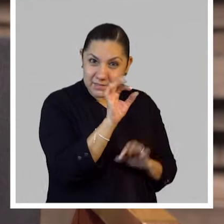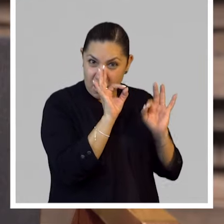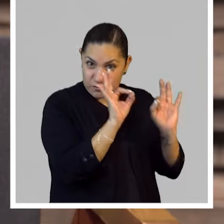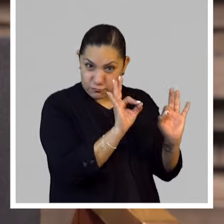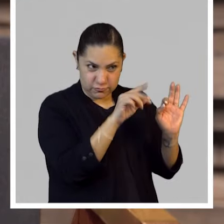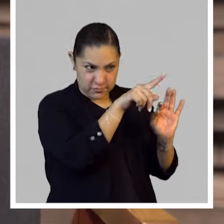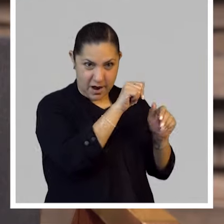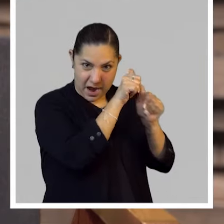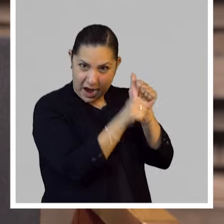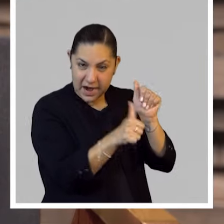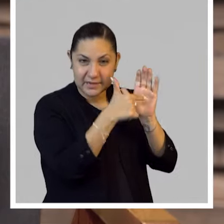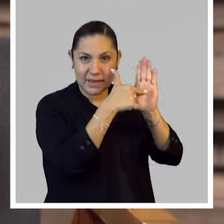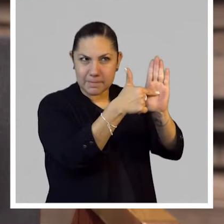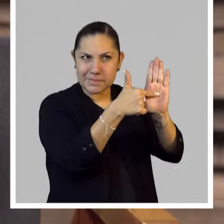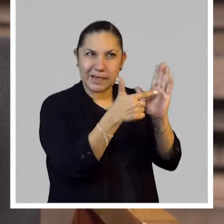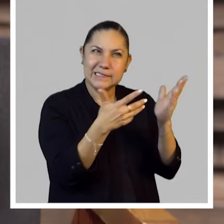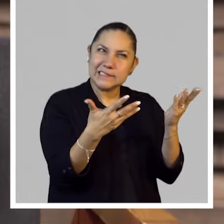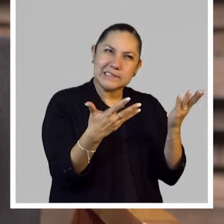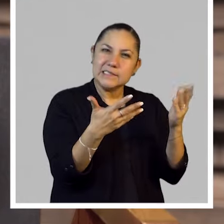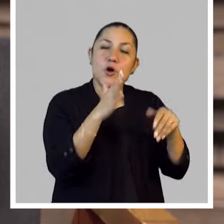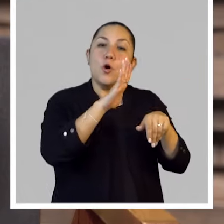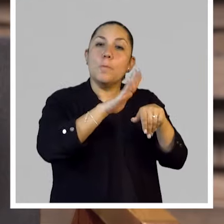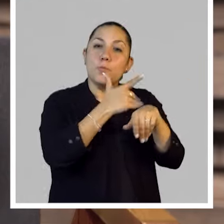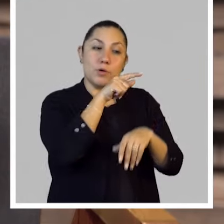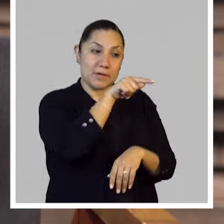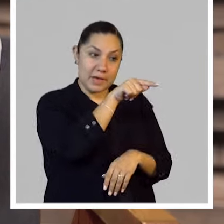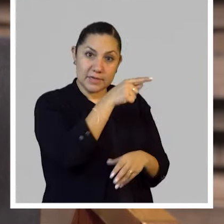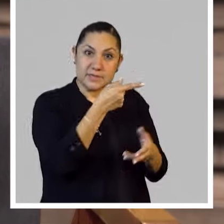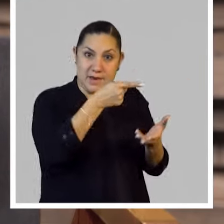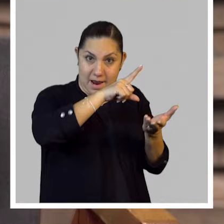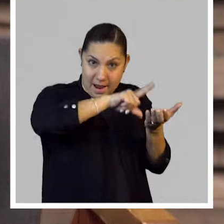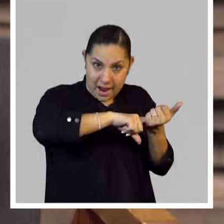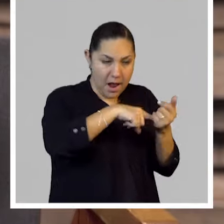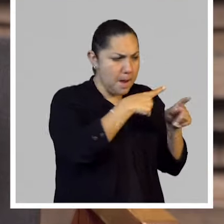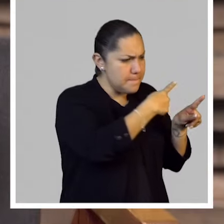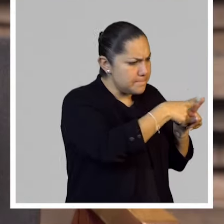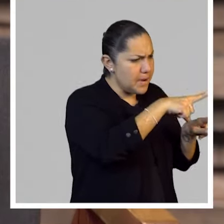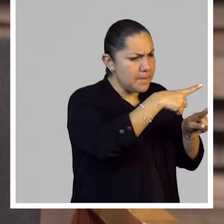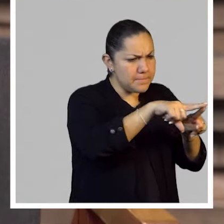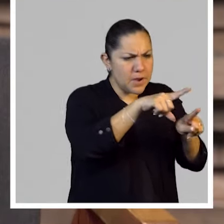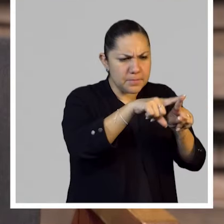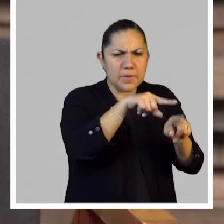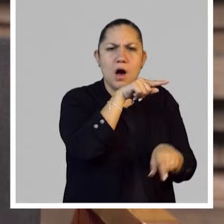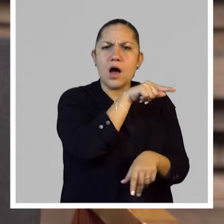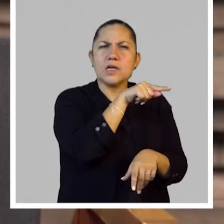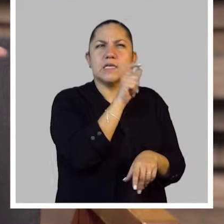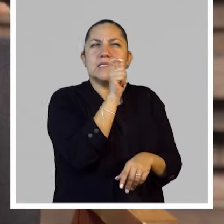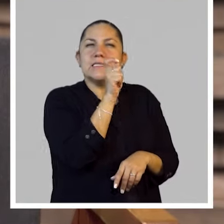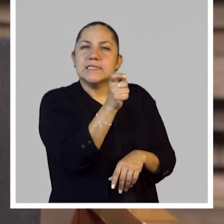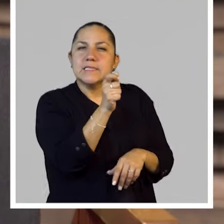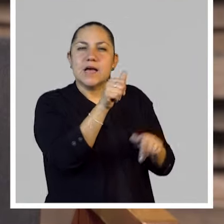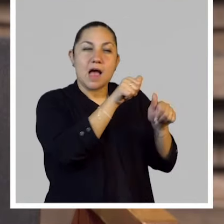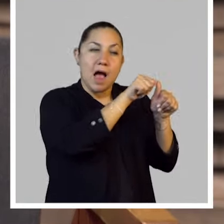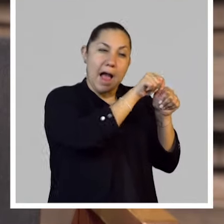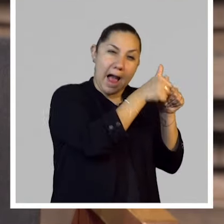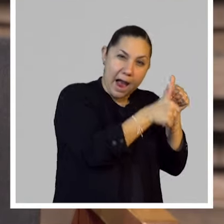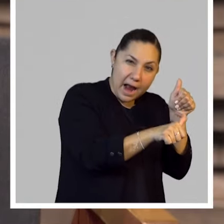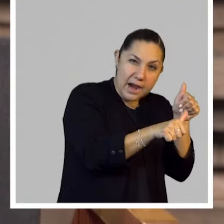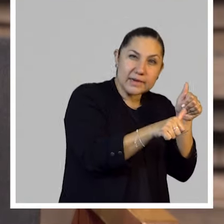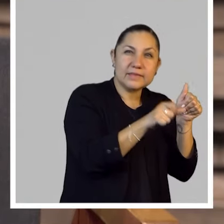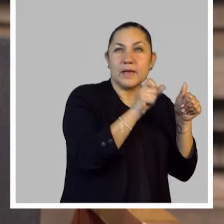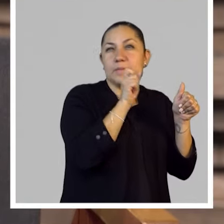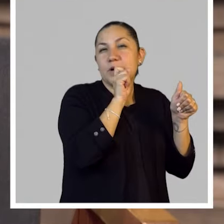de estos objetos están en un área como liminal entre pieza de arte y algo más.